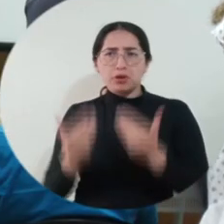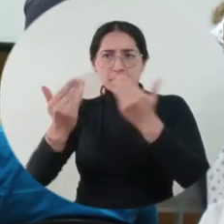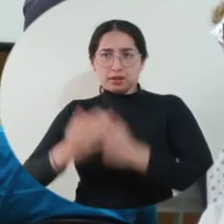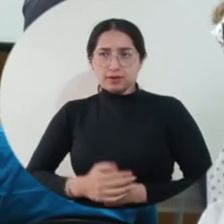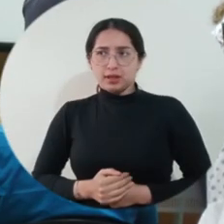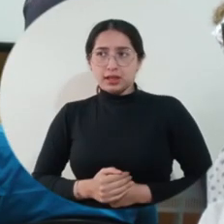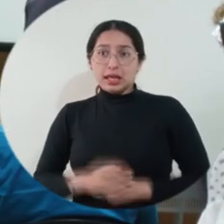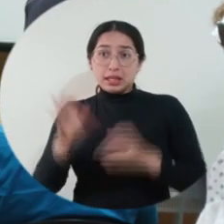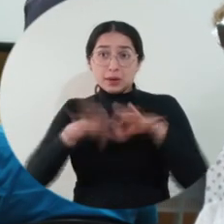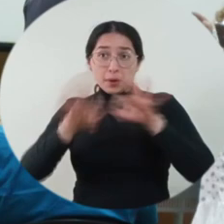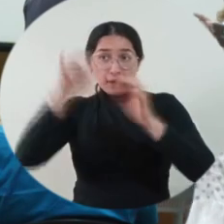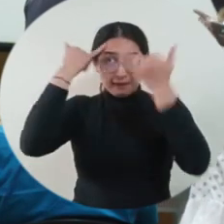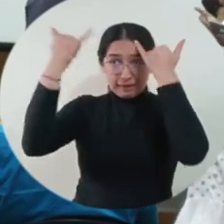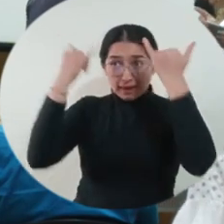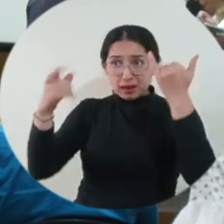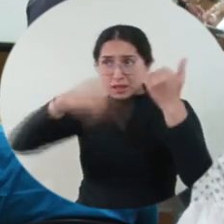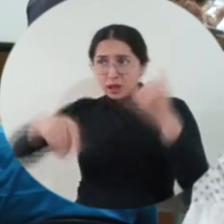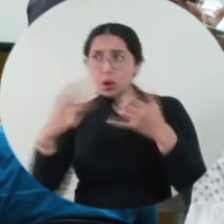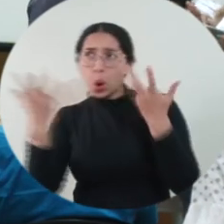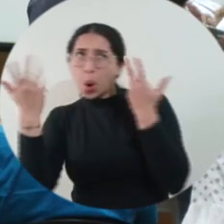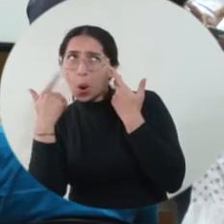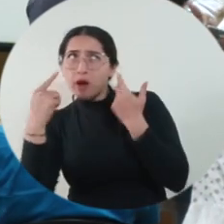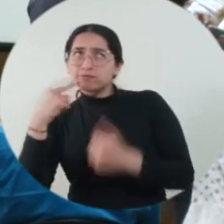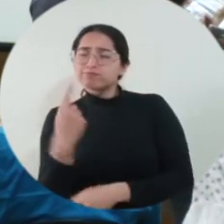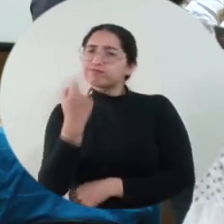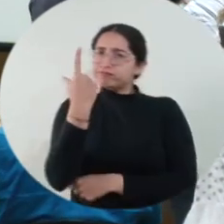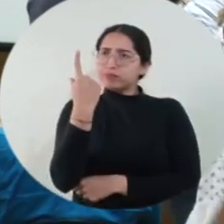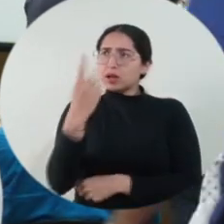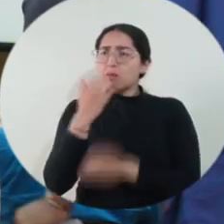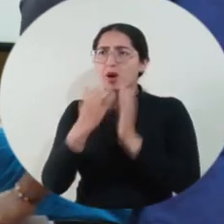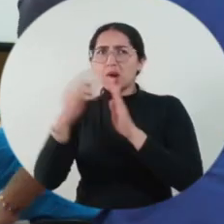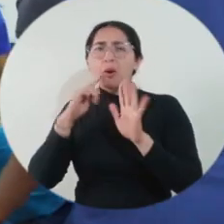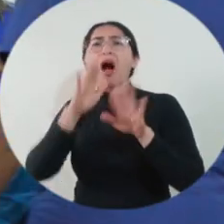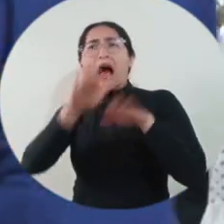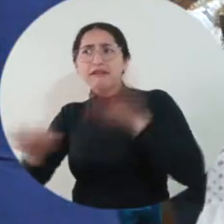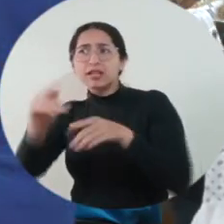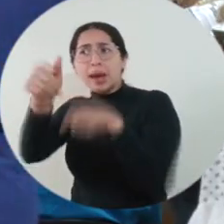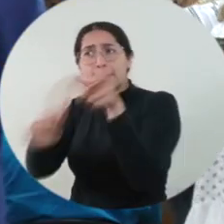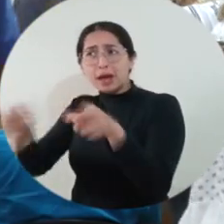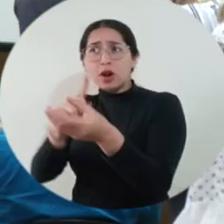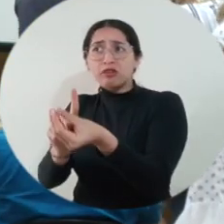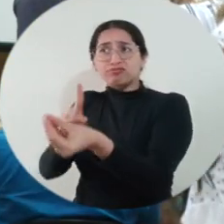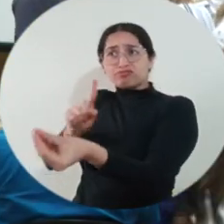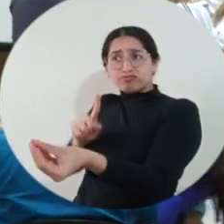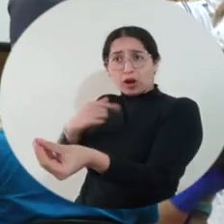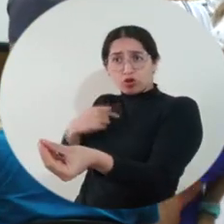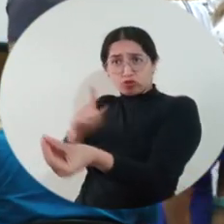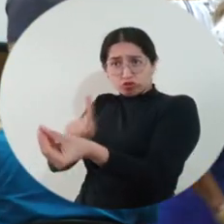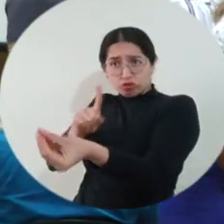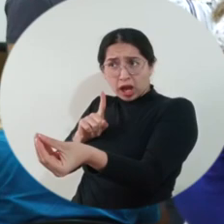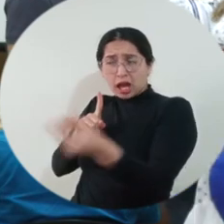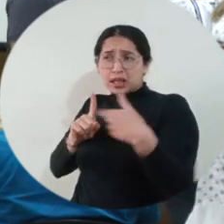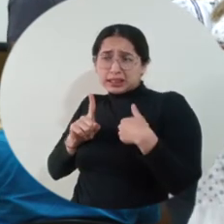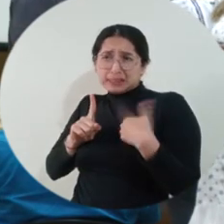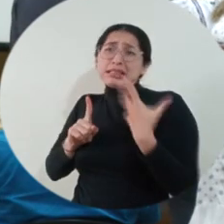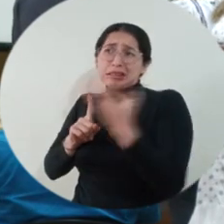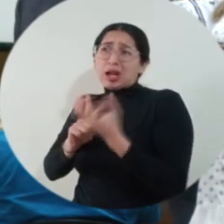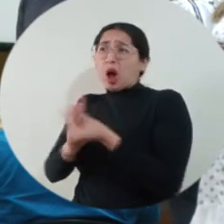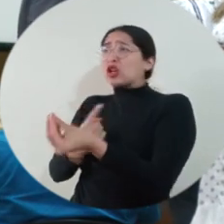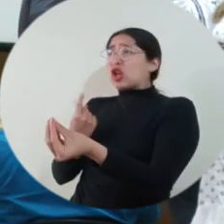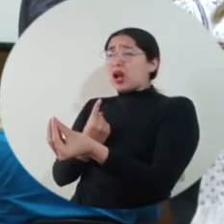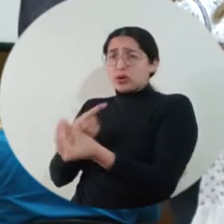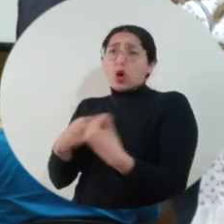esfuerzo de escucharlas y de entenderlas, que aunque uno se aleje de ellas, de las personas, uno